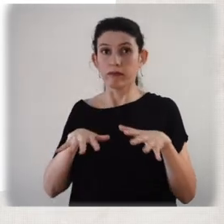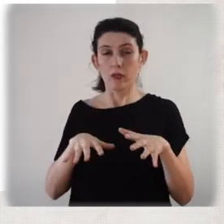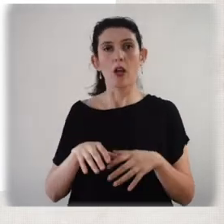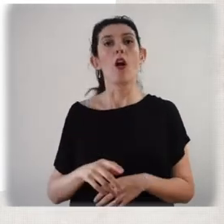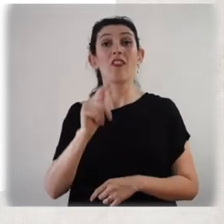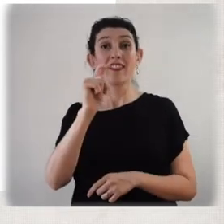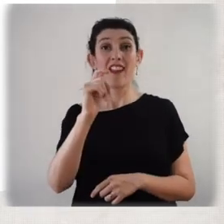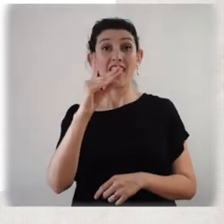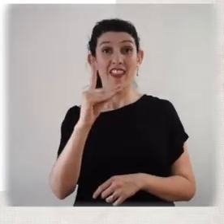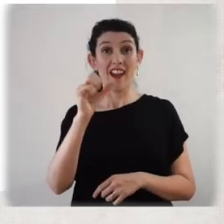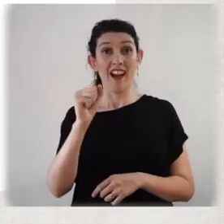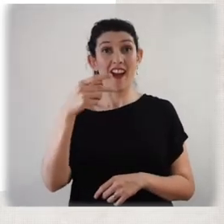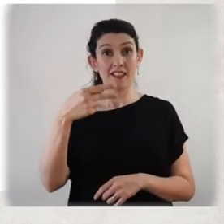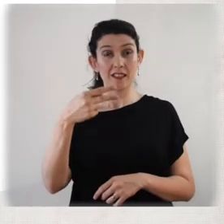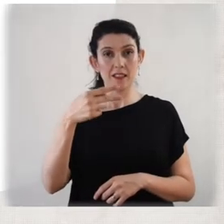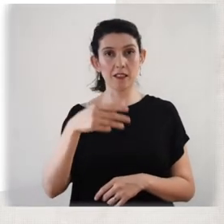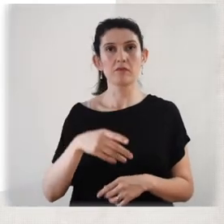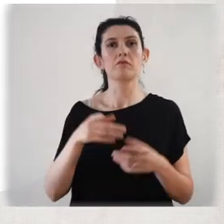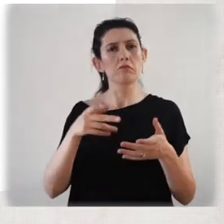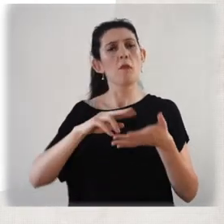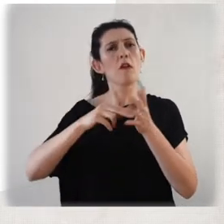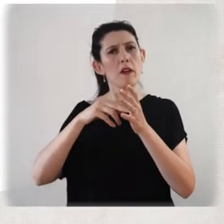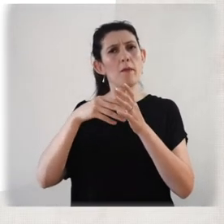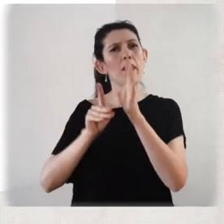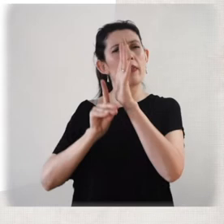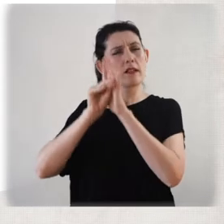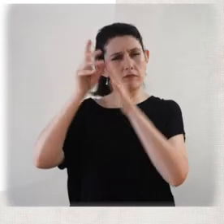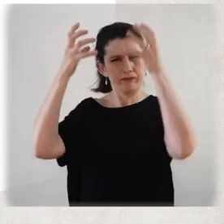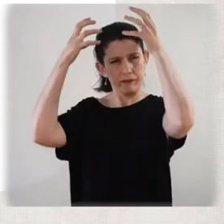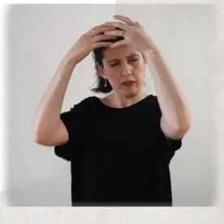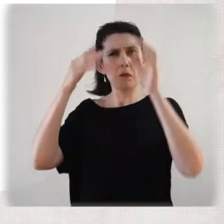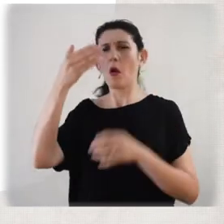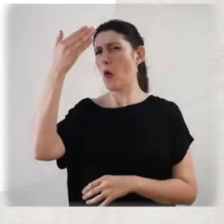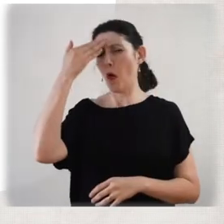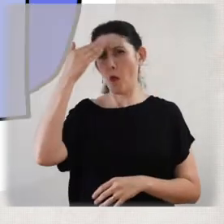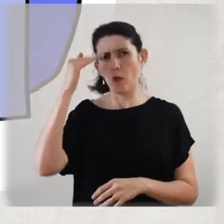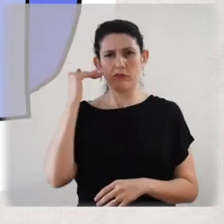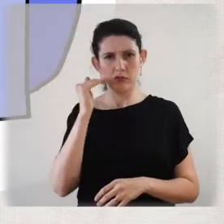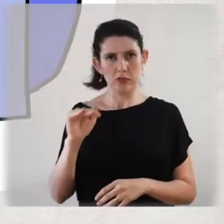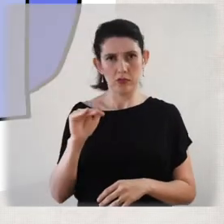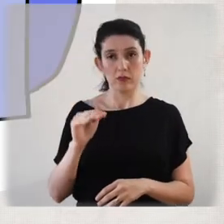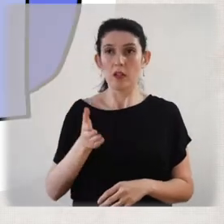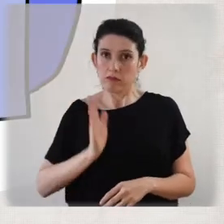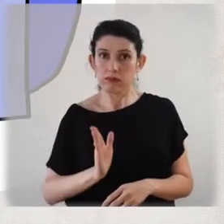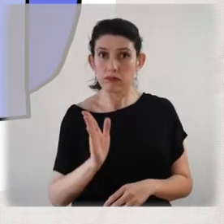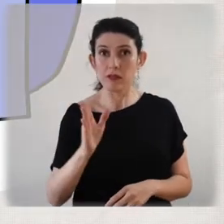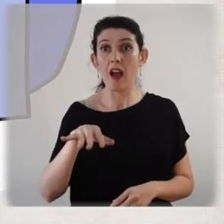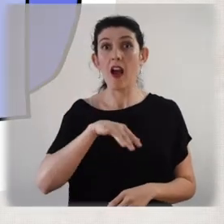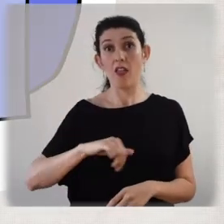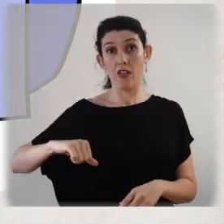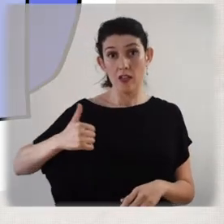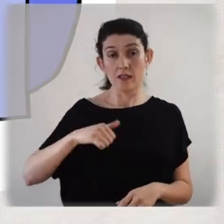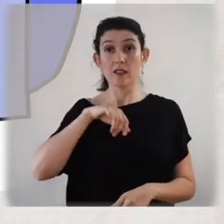trastornos de neurodesarrollo más comunes en la infancia, pero también puede mantenerse en la adolescencia y en la vida adulta. Si revisamos la historia, desde